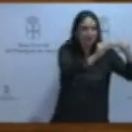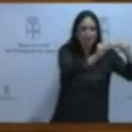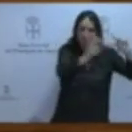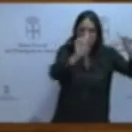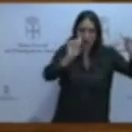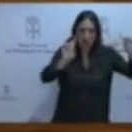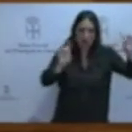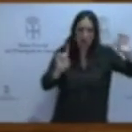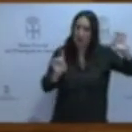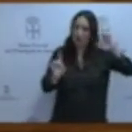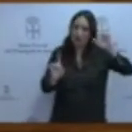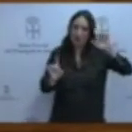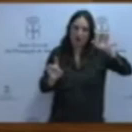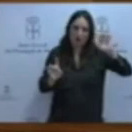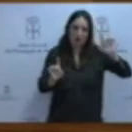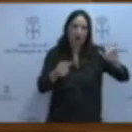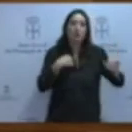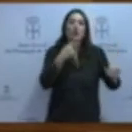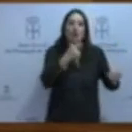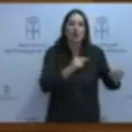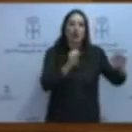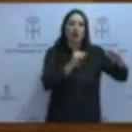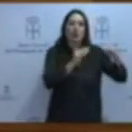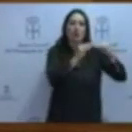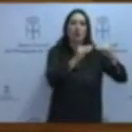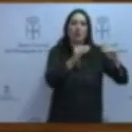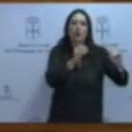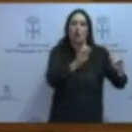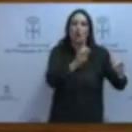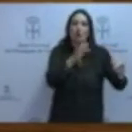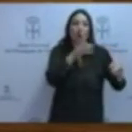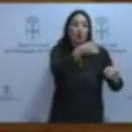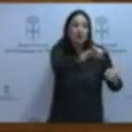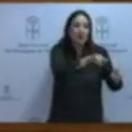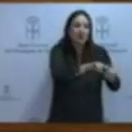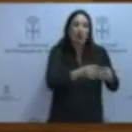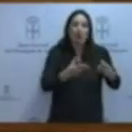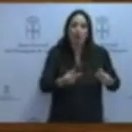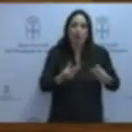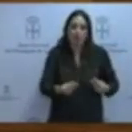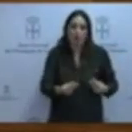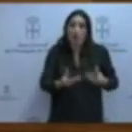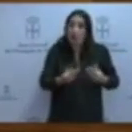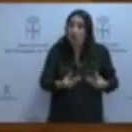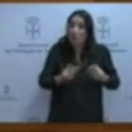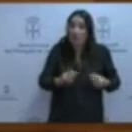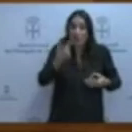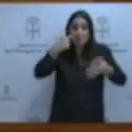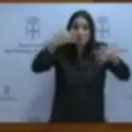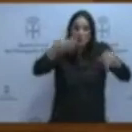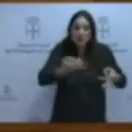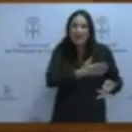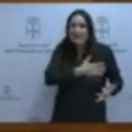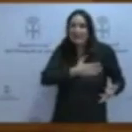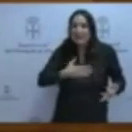son tan cobardes que no se atreven a poner lo que quieren